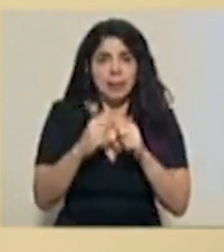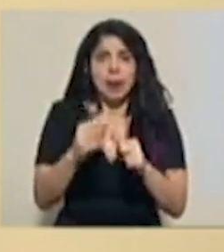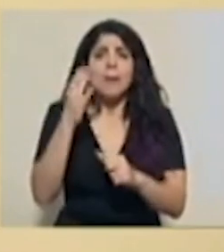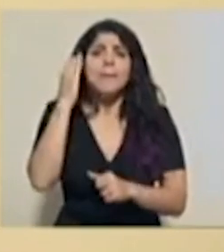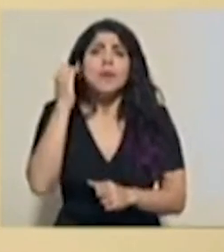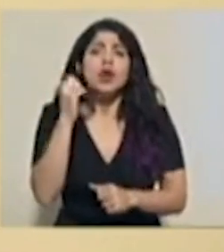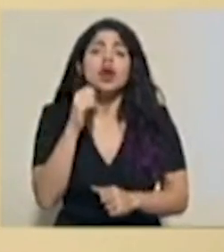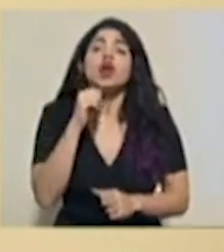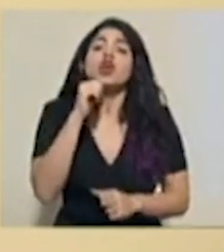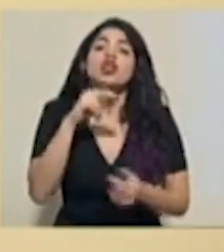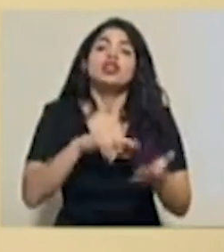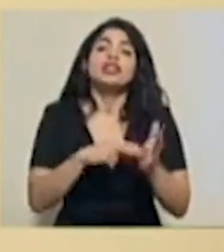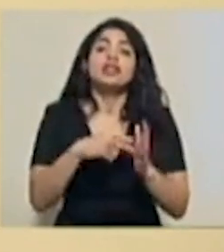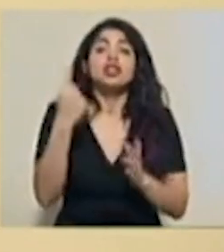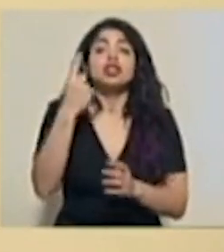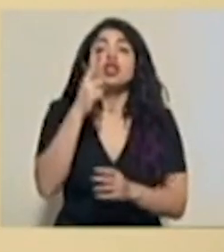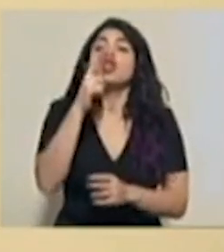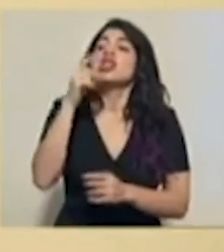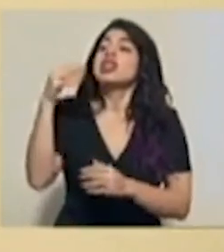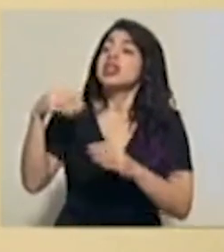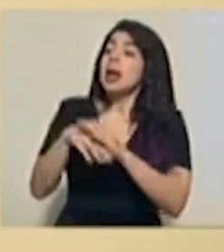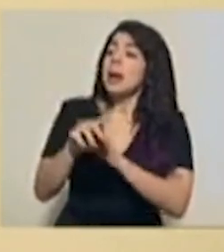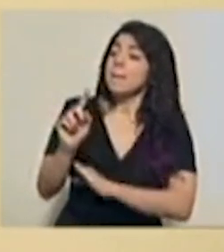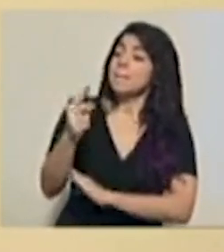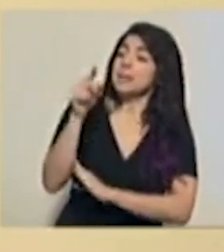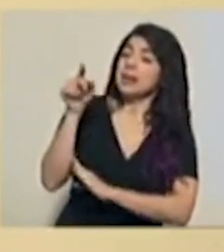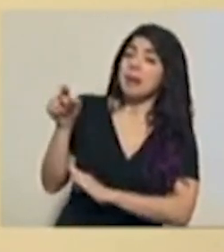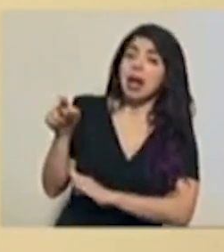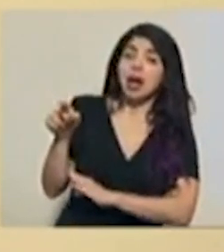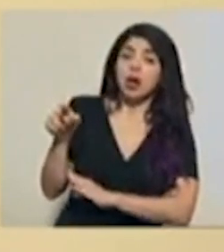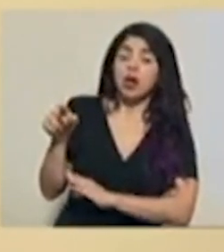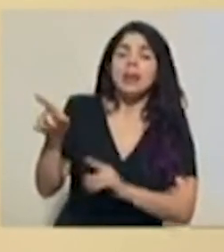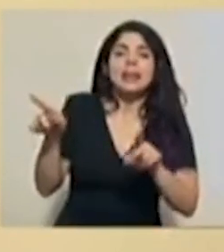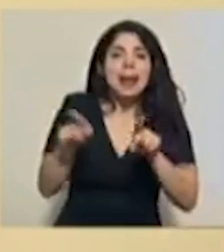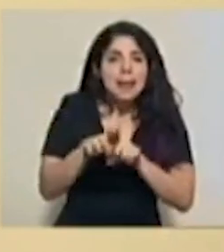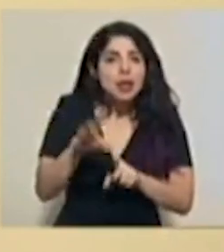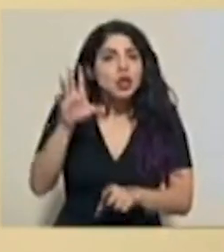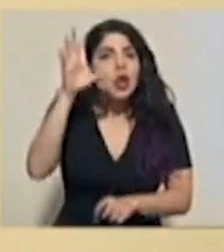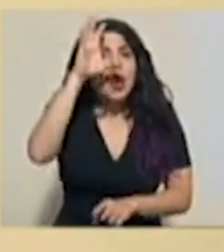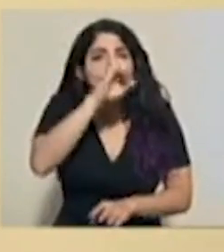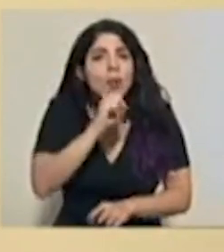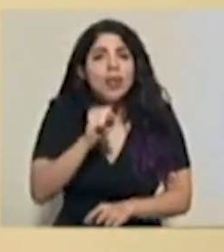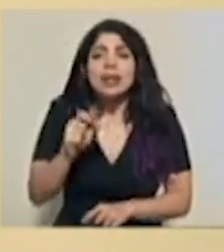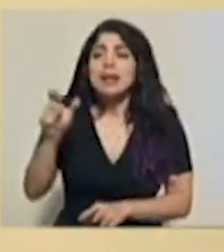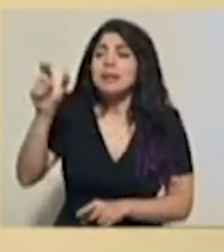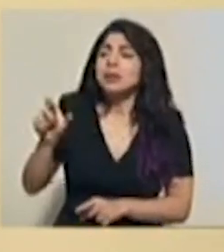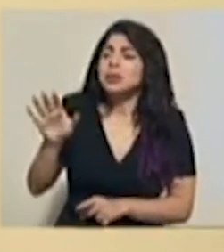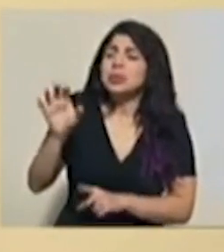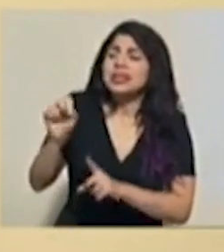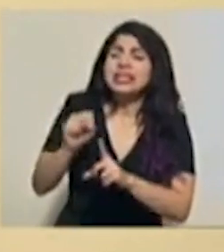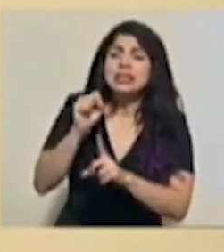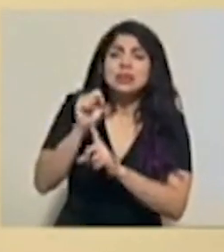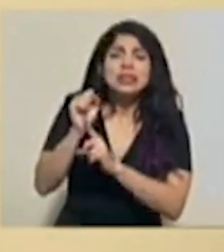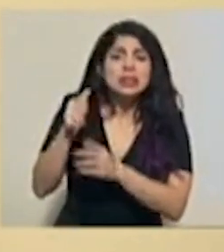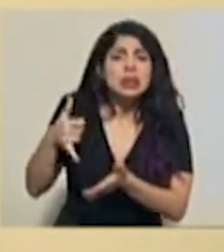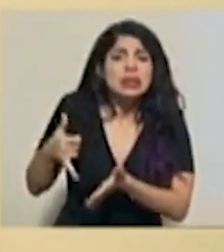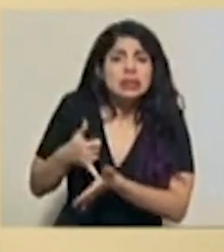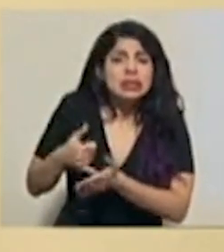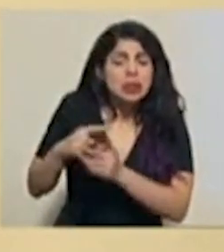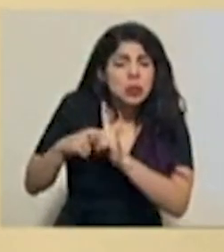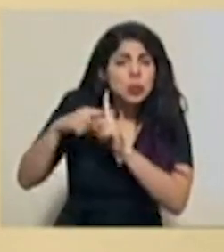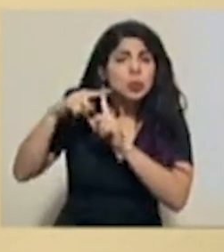quién entró primero, por supuesto que teníamos que considerar cuáles eran los niveles de vulnerabilidad que tenían las personas.